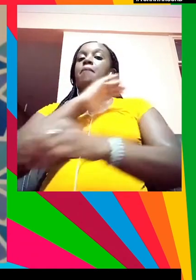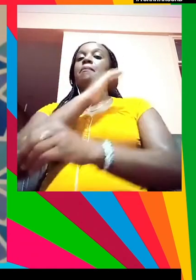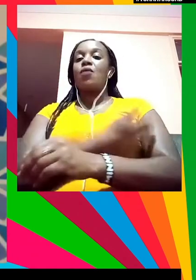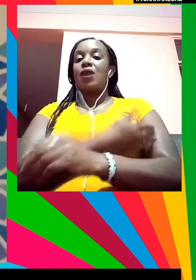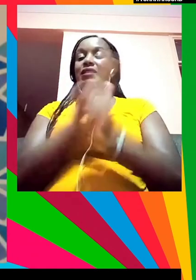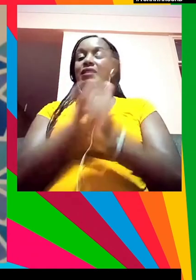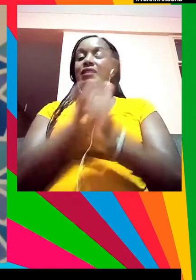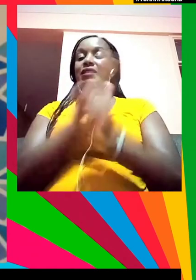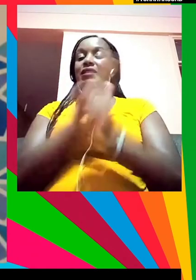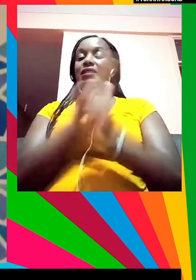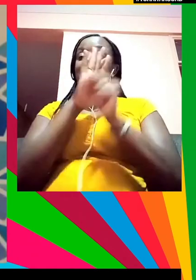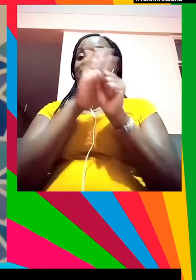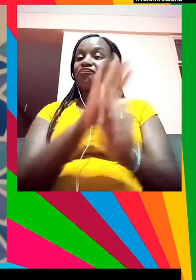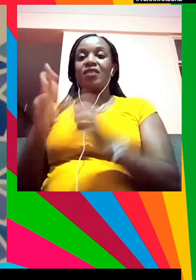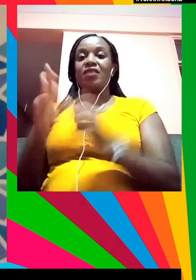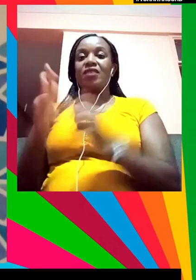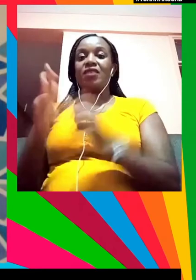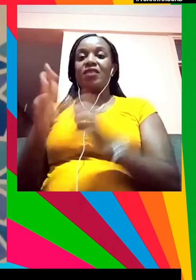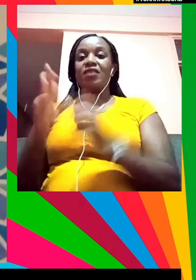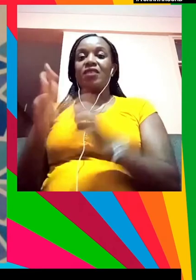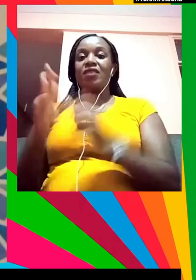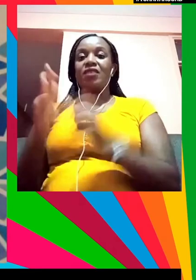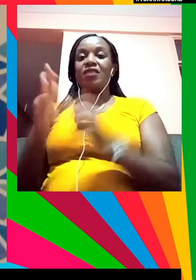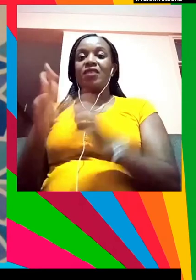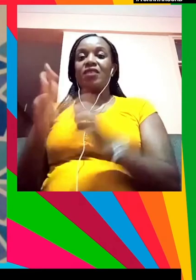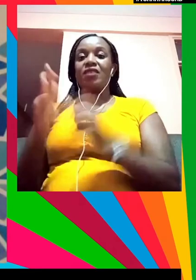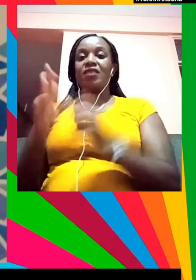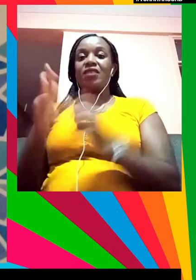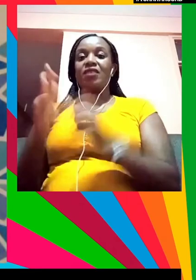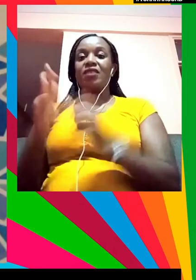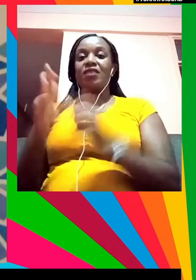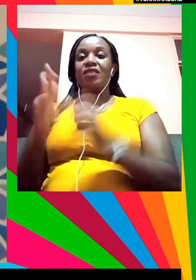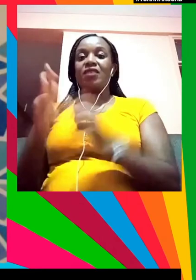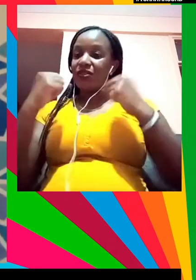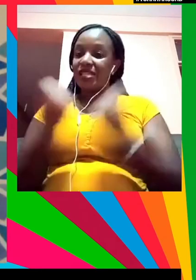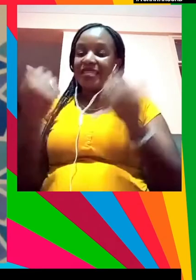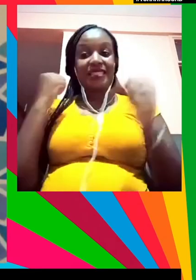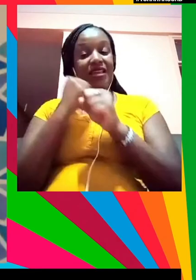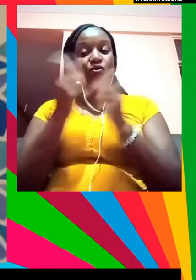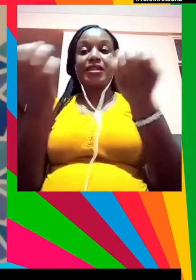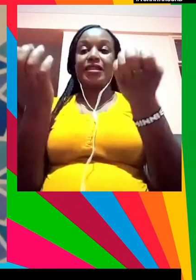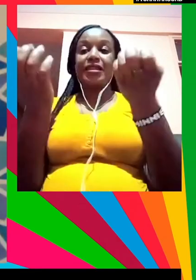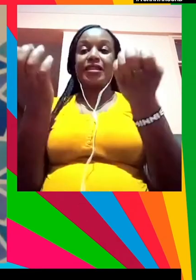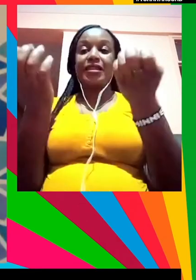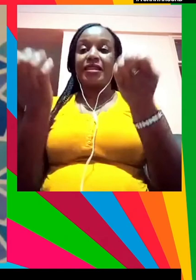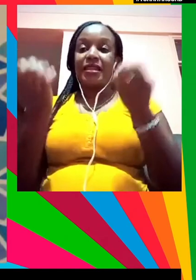no permiten esto están negando un derecho básico.